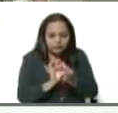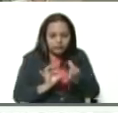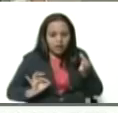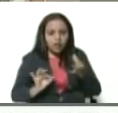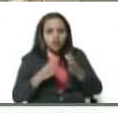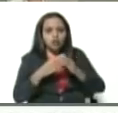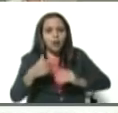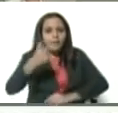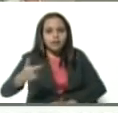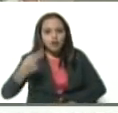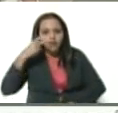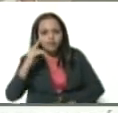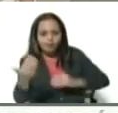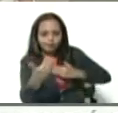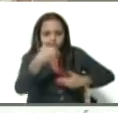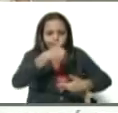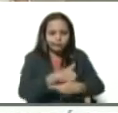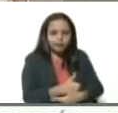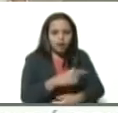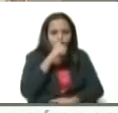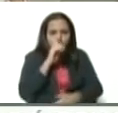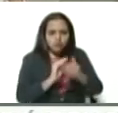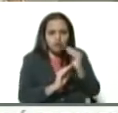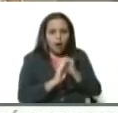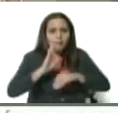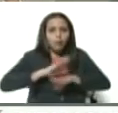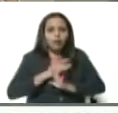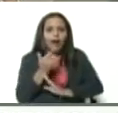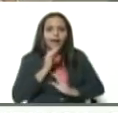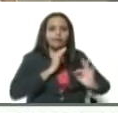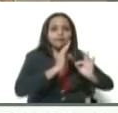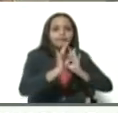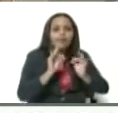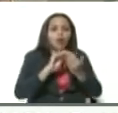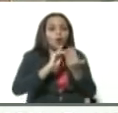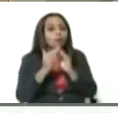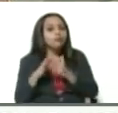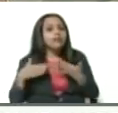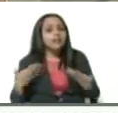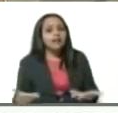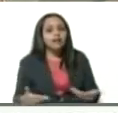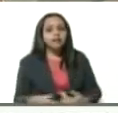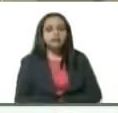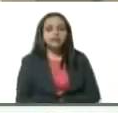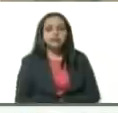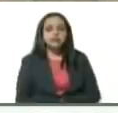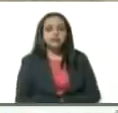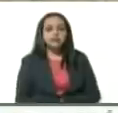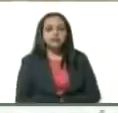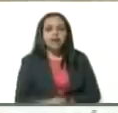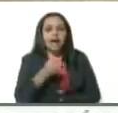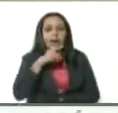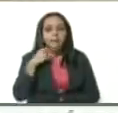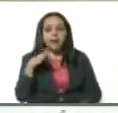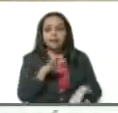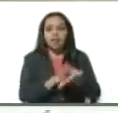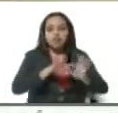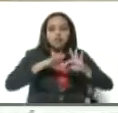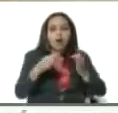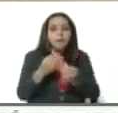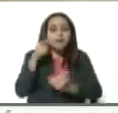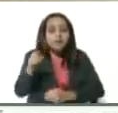a los que pasaron por trochas, porque están contaminando las comunidades, están matando a sus